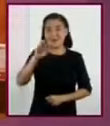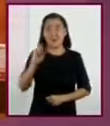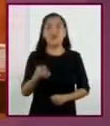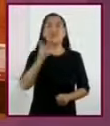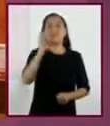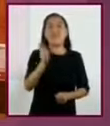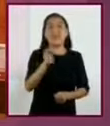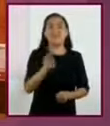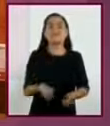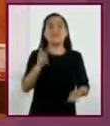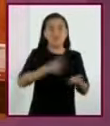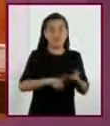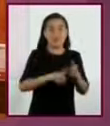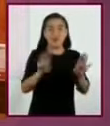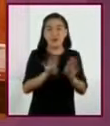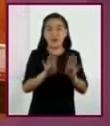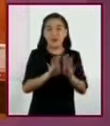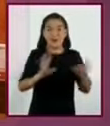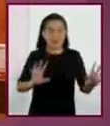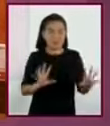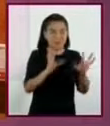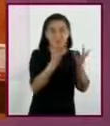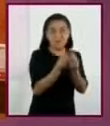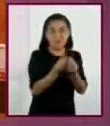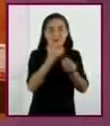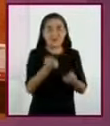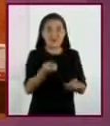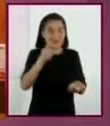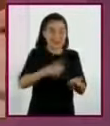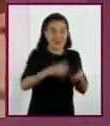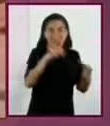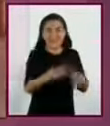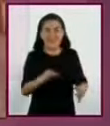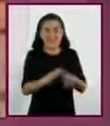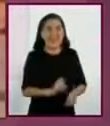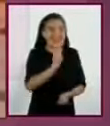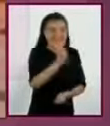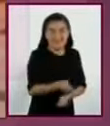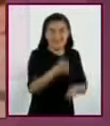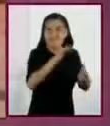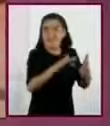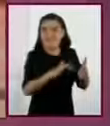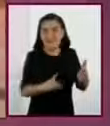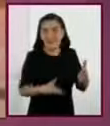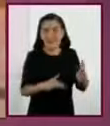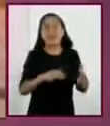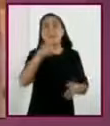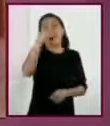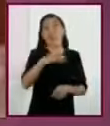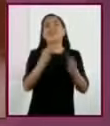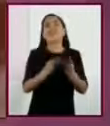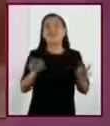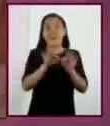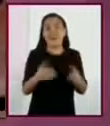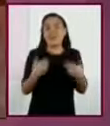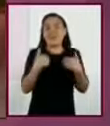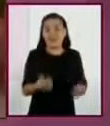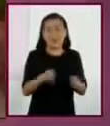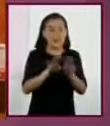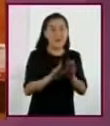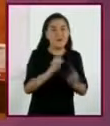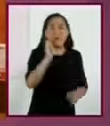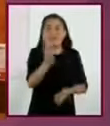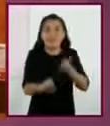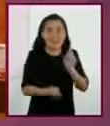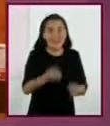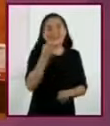Es decir, el conjunto de circunstancias que determinan el significado de lo que leemos esenciales para comprender e interpretar